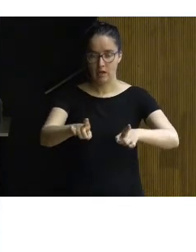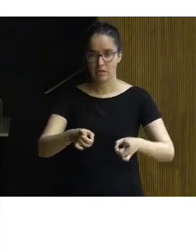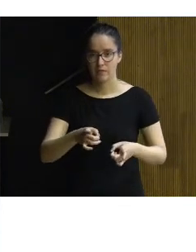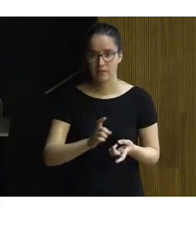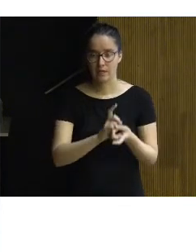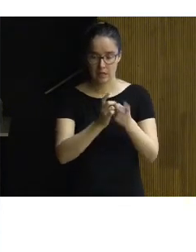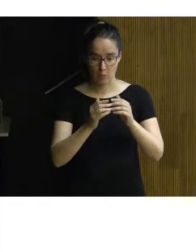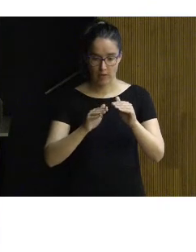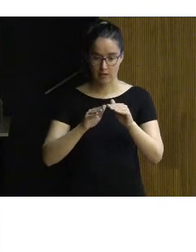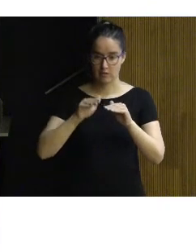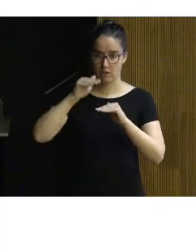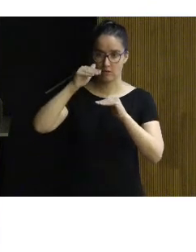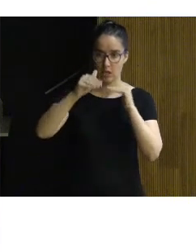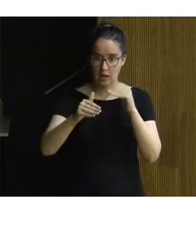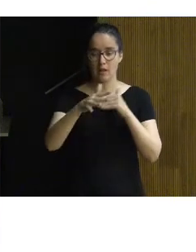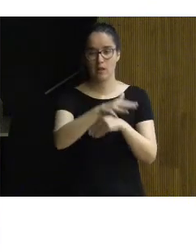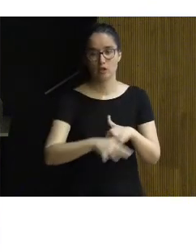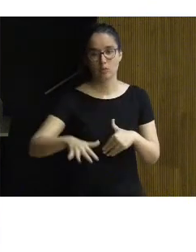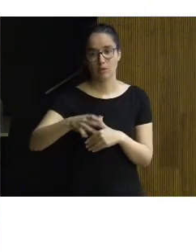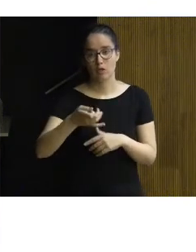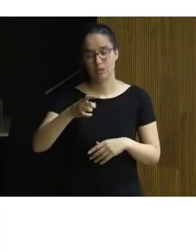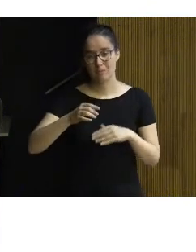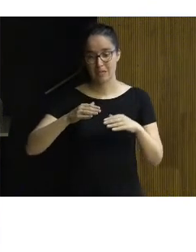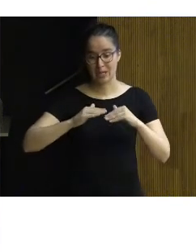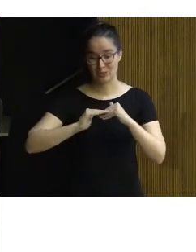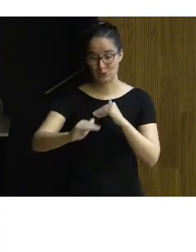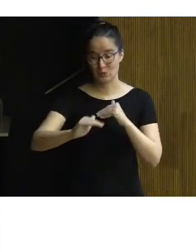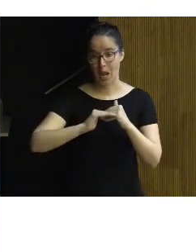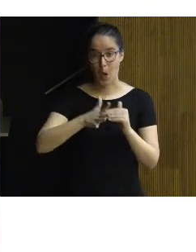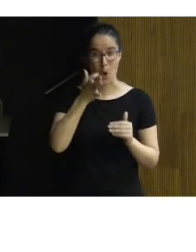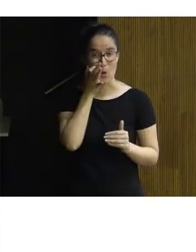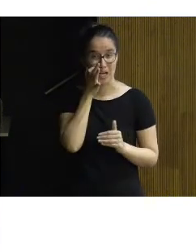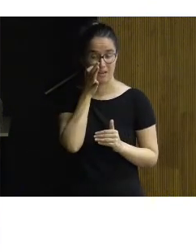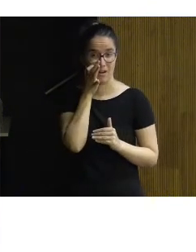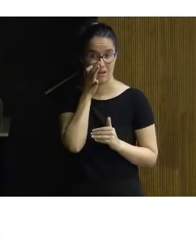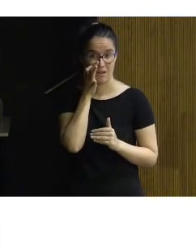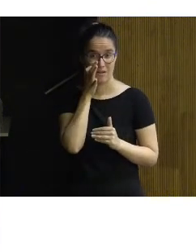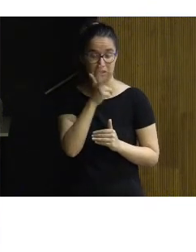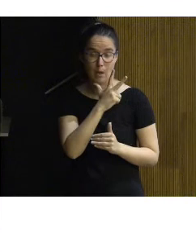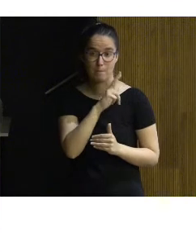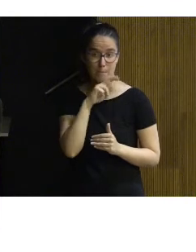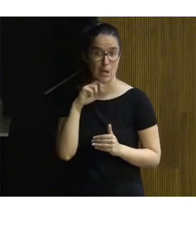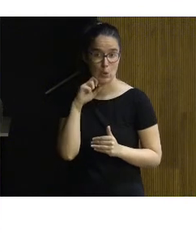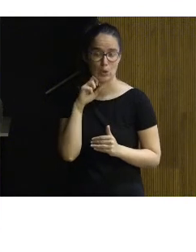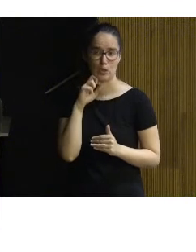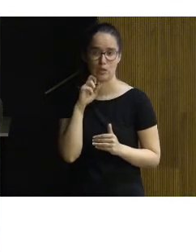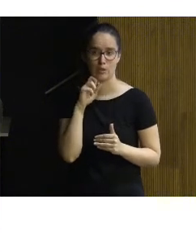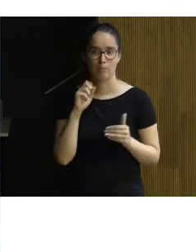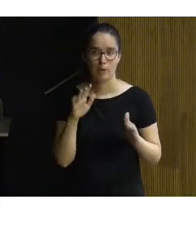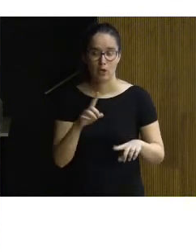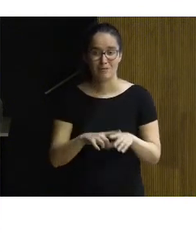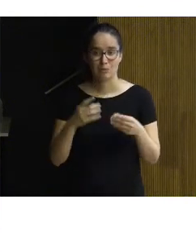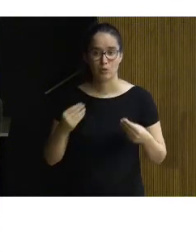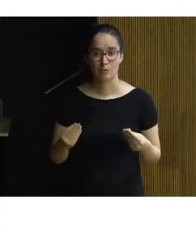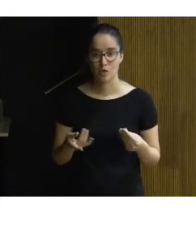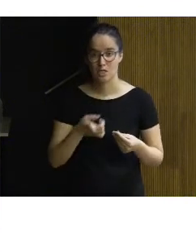cambios de nivel entre los diferentes espacios así como un pavimento original de valor pero que a su vez